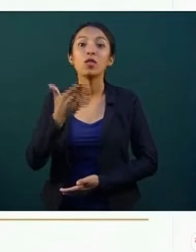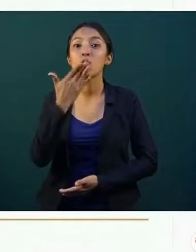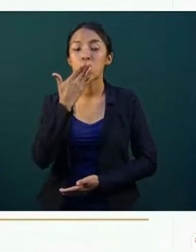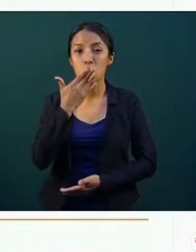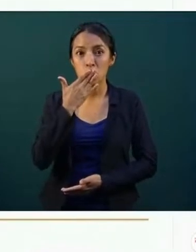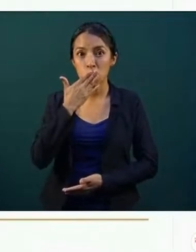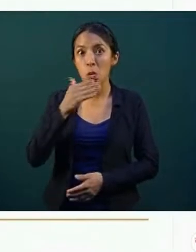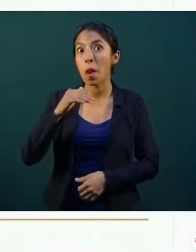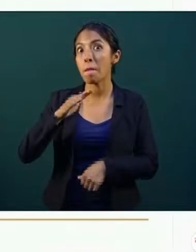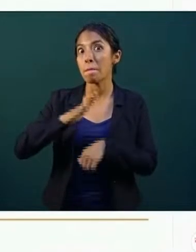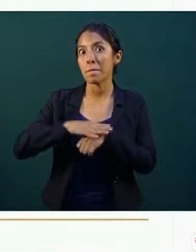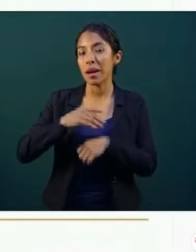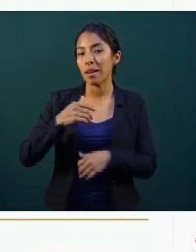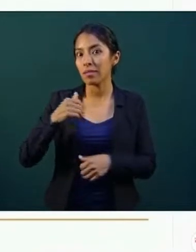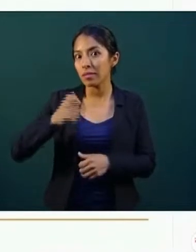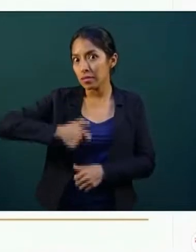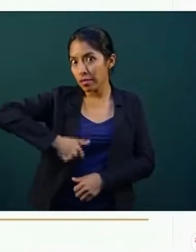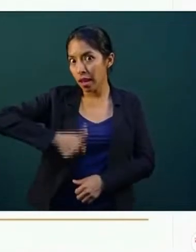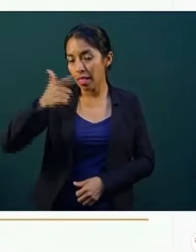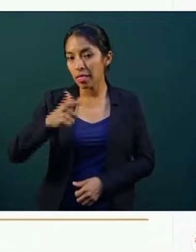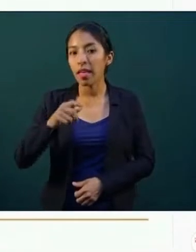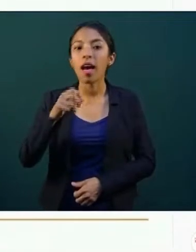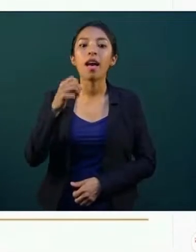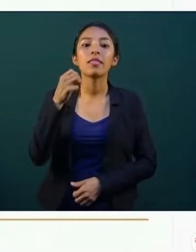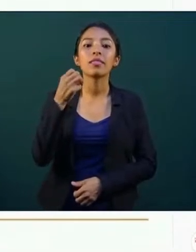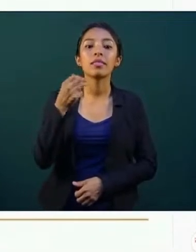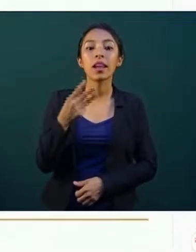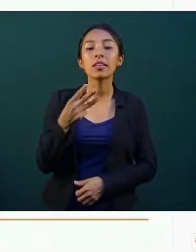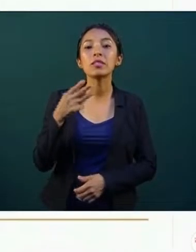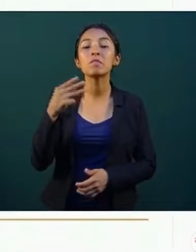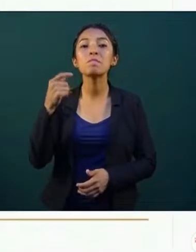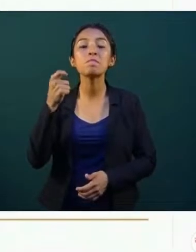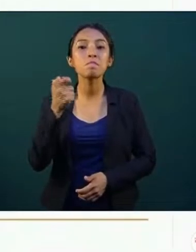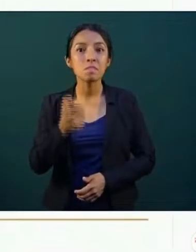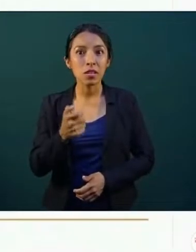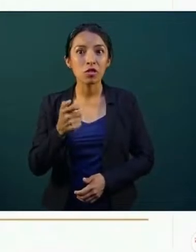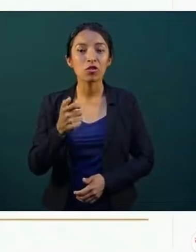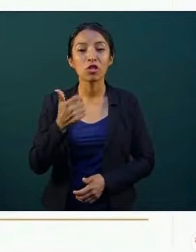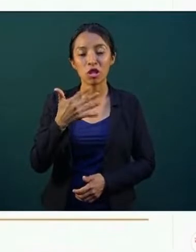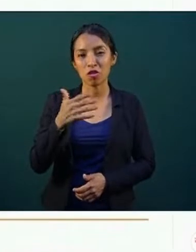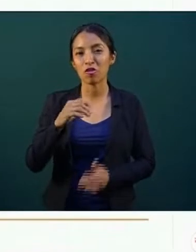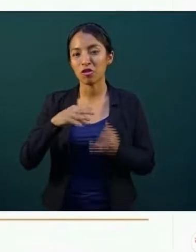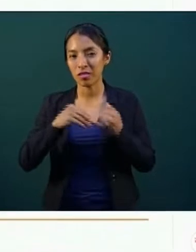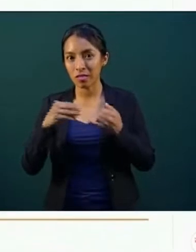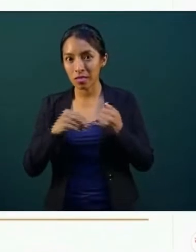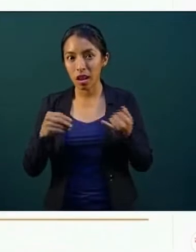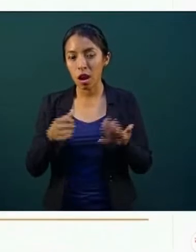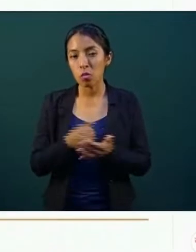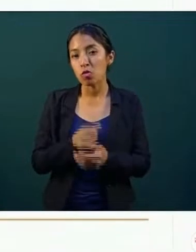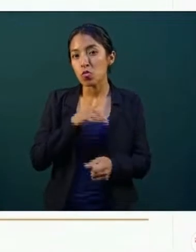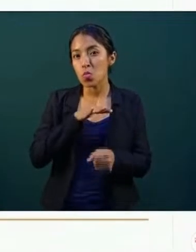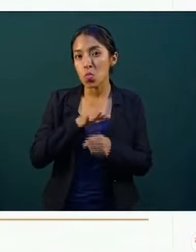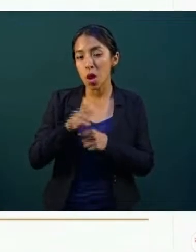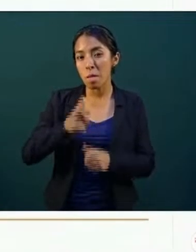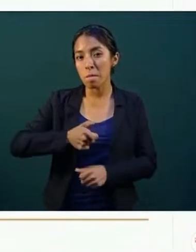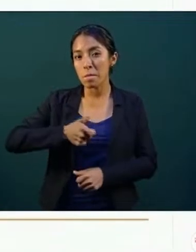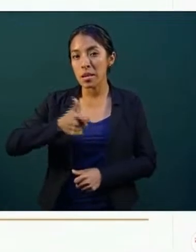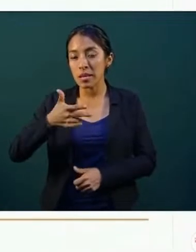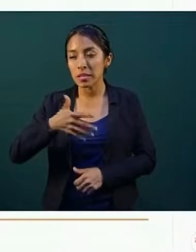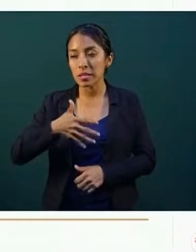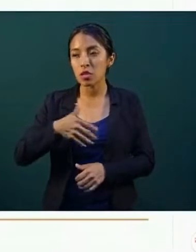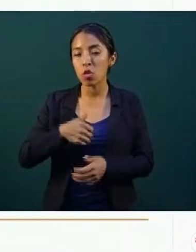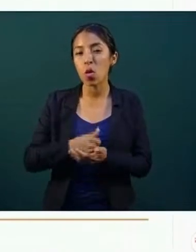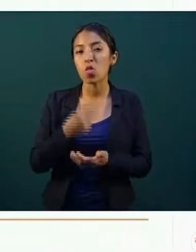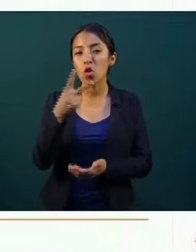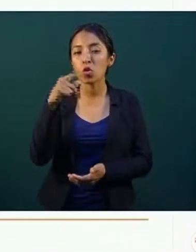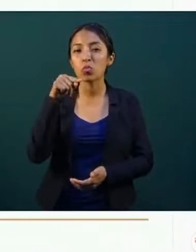el margen más alto con 3 pesos con 5 centavos, esta vez en la marca Stargy Top Quality, con un precio de 22 pesos con